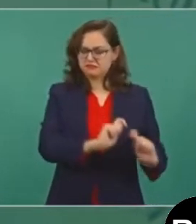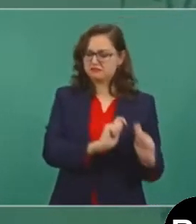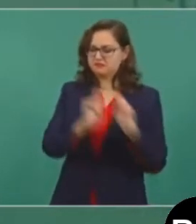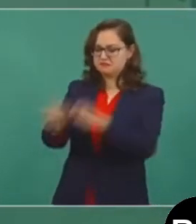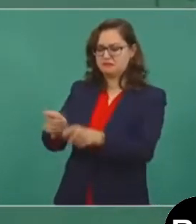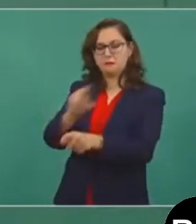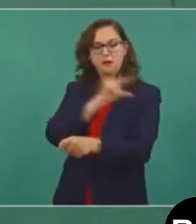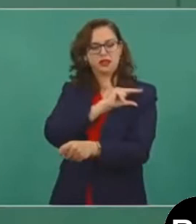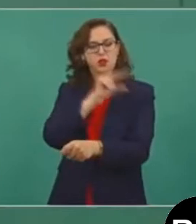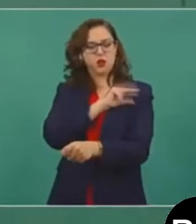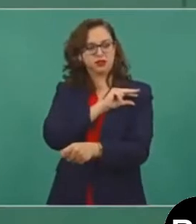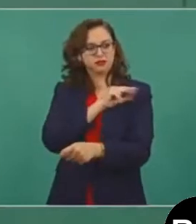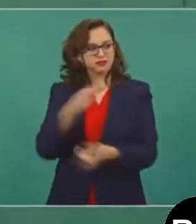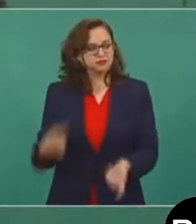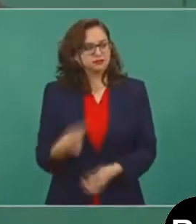¿Por qué?